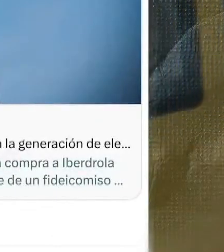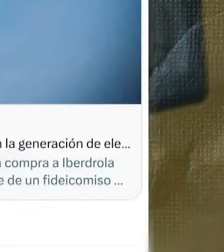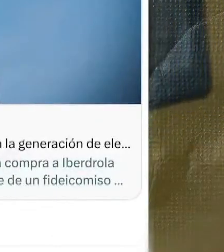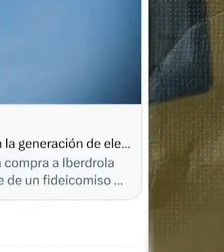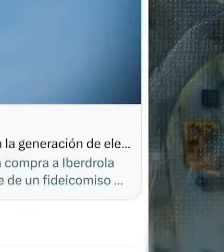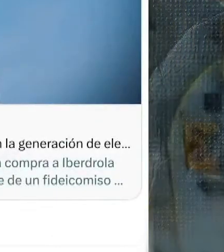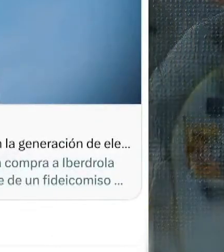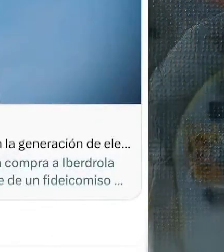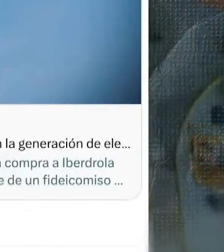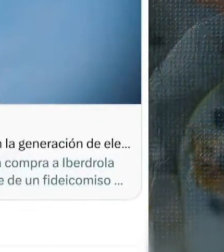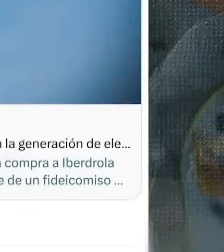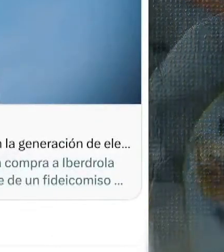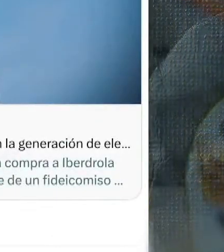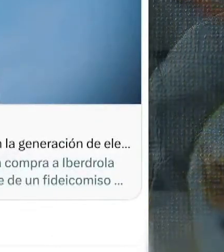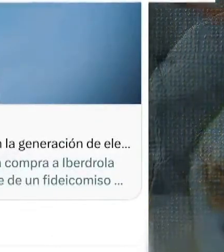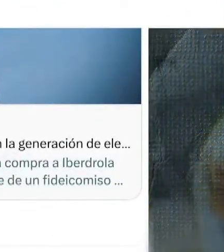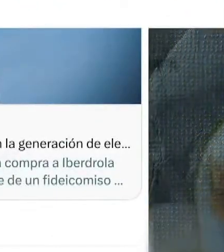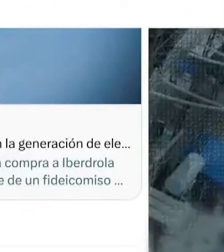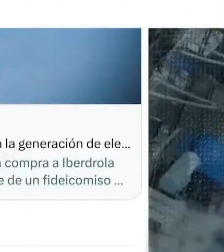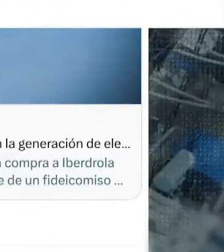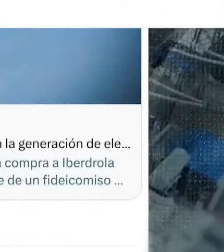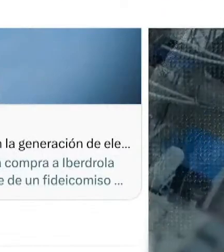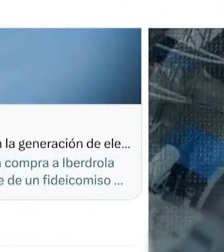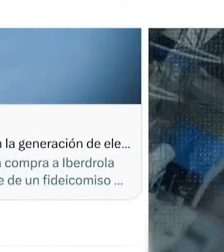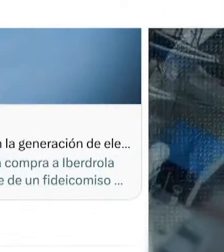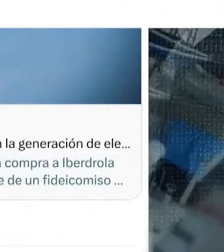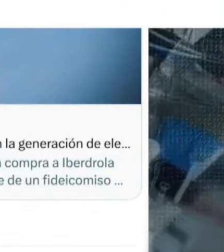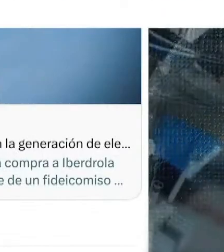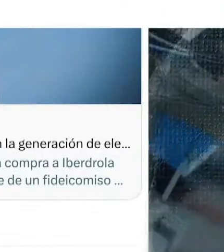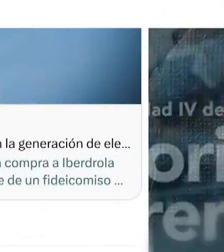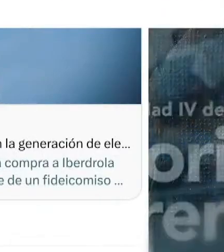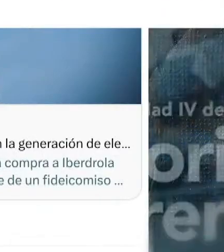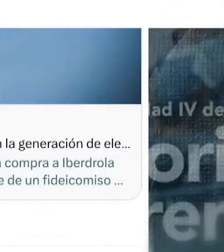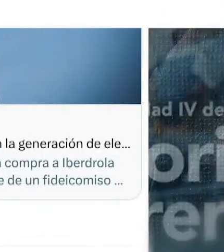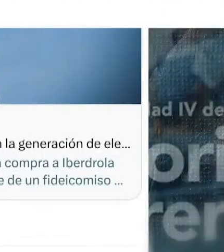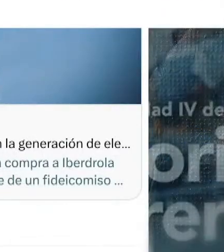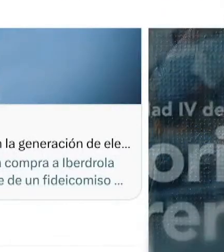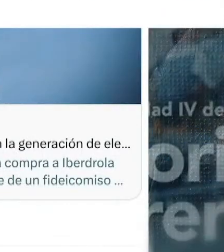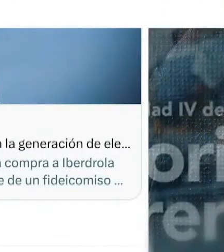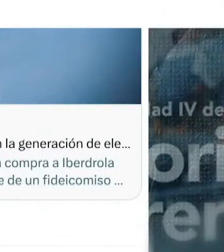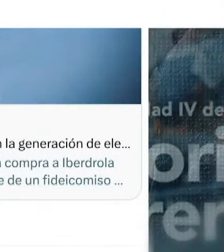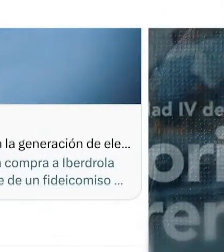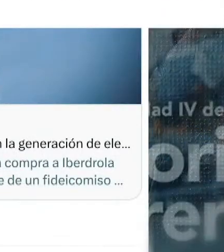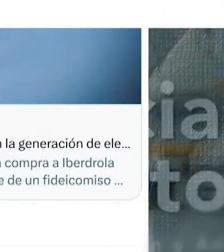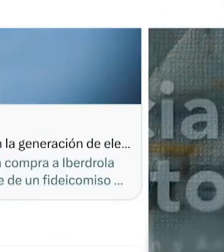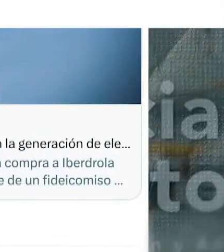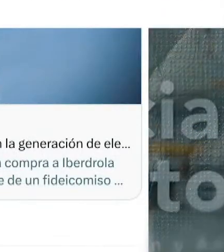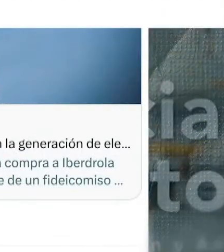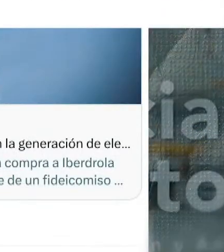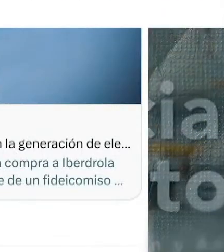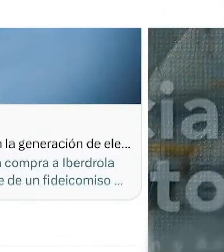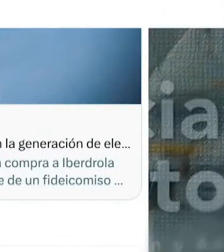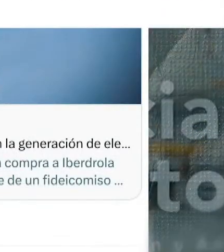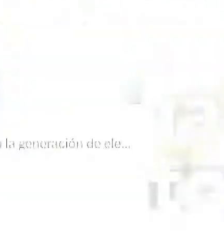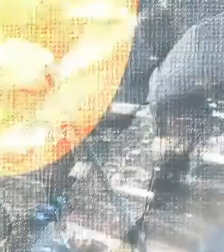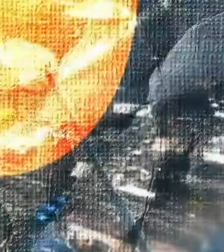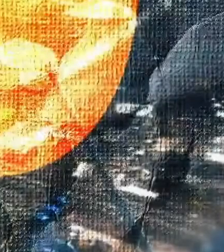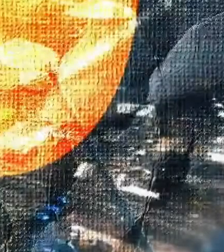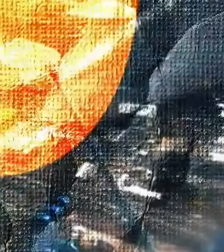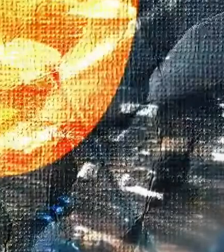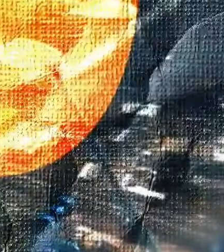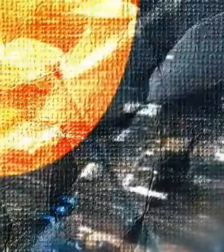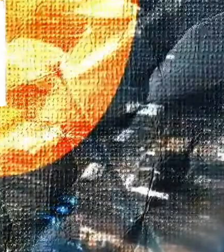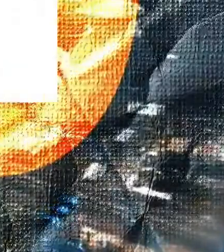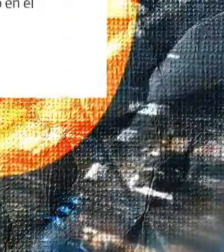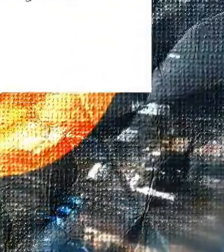contra de las acciones emprendidas por el gobierno de México. Iberdrola aseguró en el comunicado de prensa en el que informó sobre la